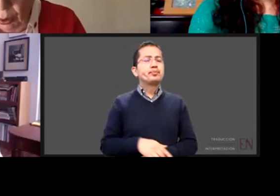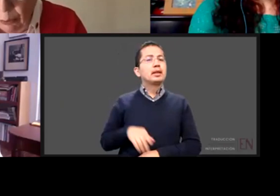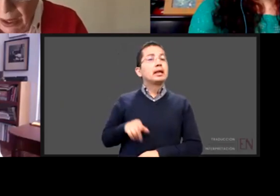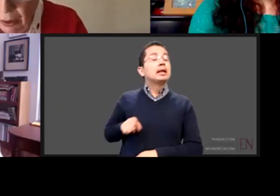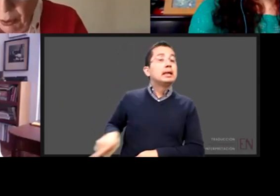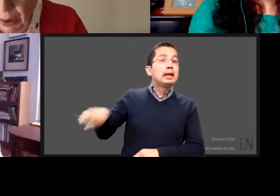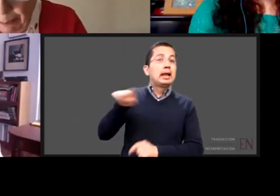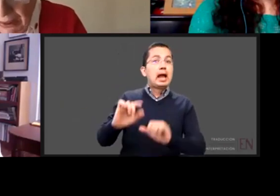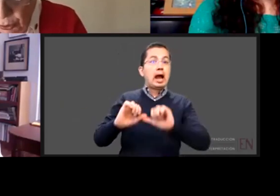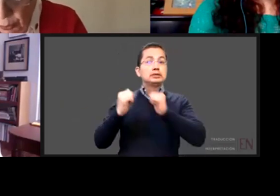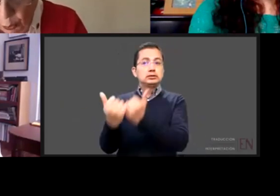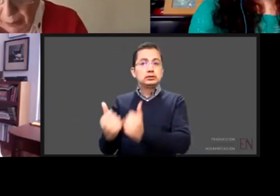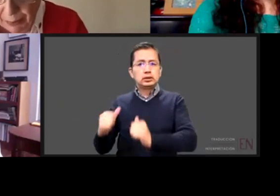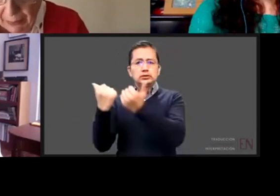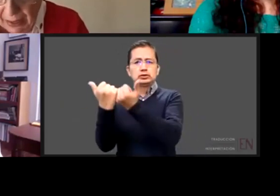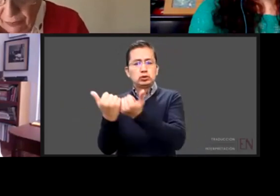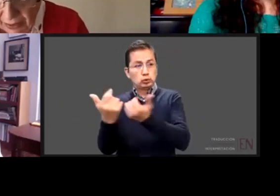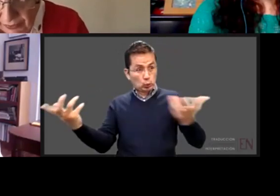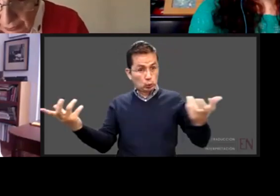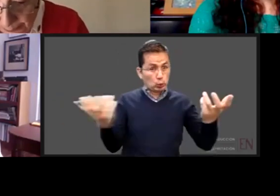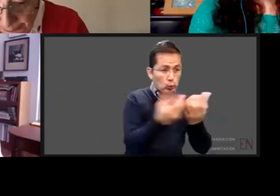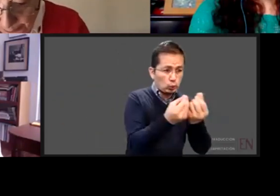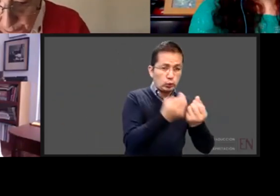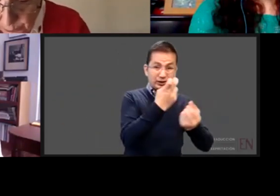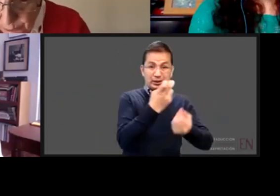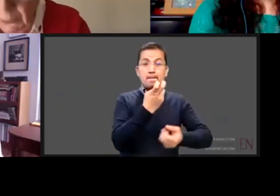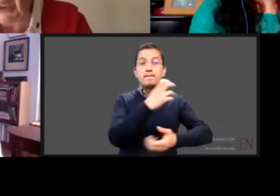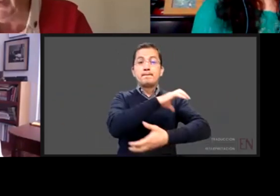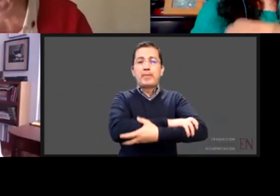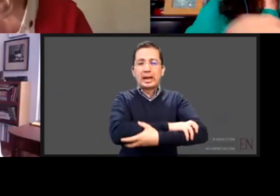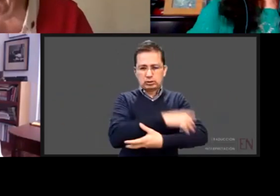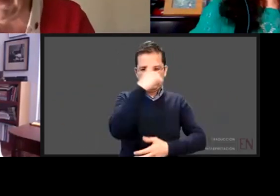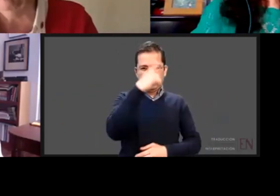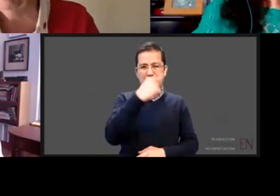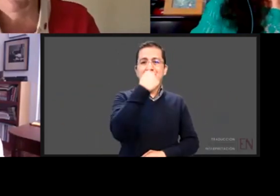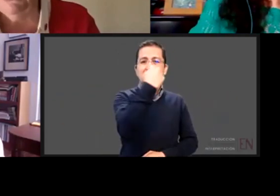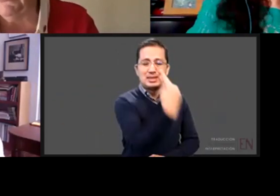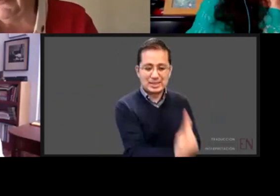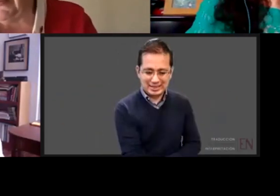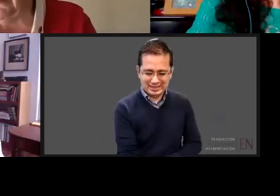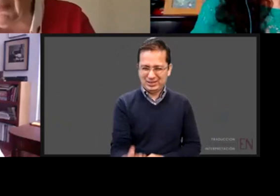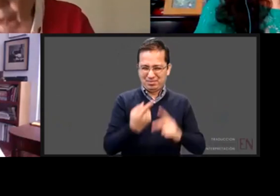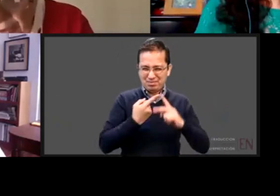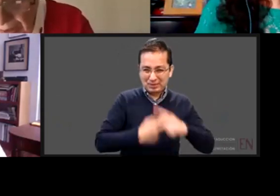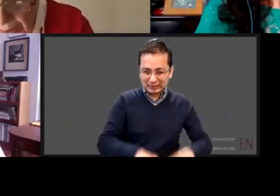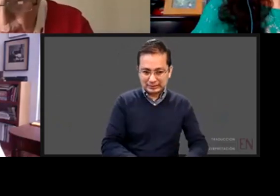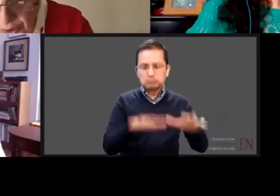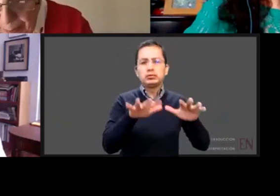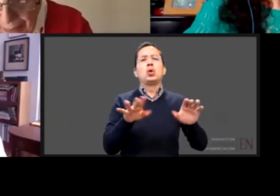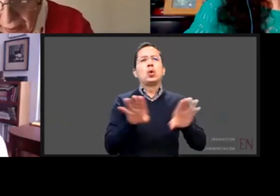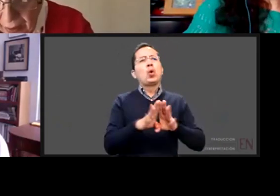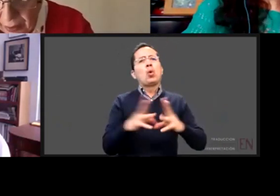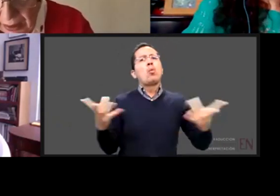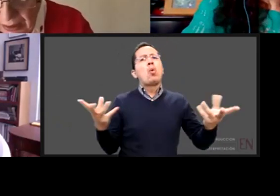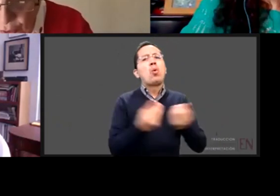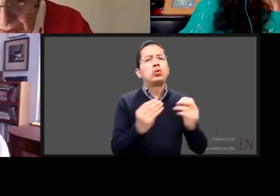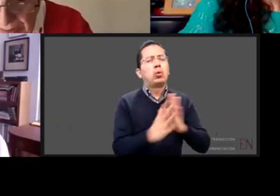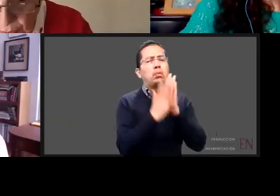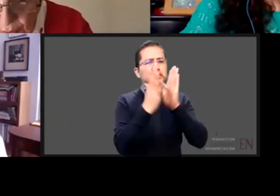colaborar con el pacto por la primera infancia y también no sé si quisieras mencionar algún tema